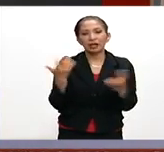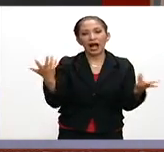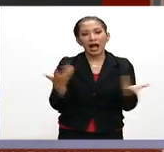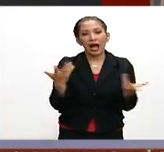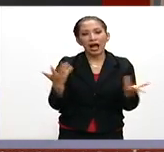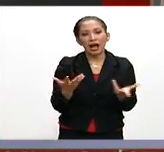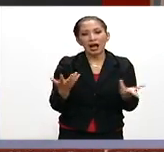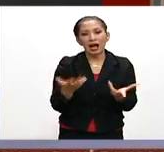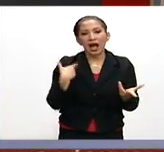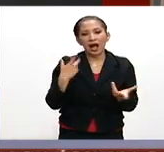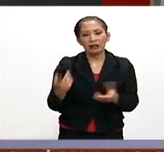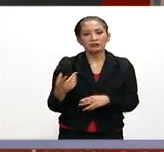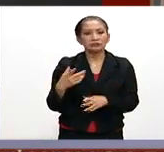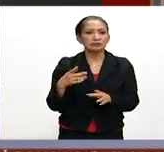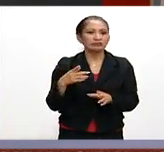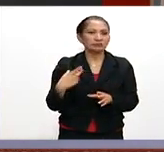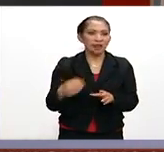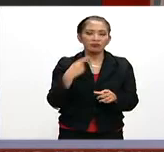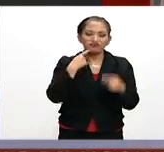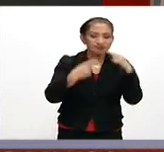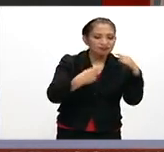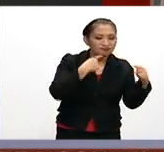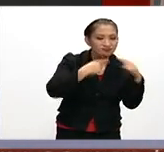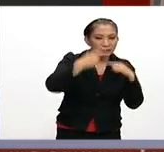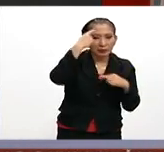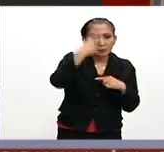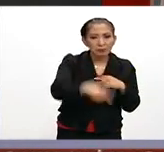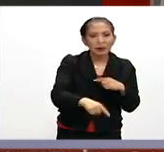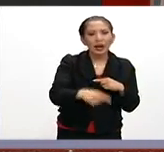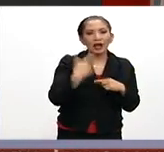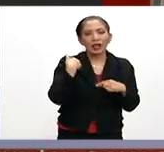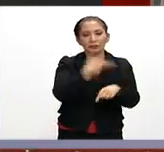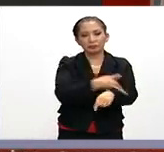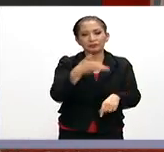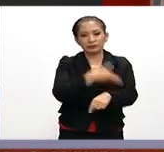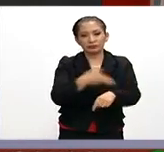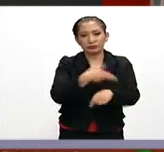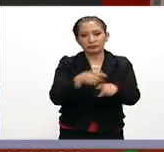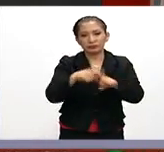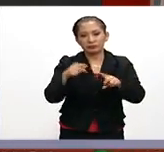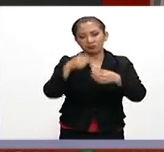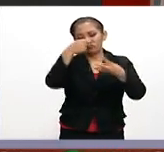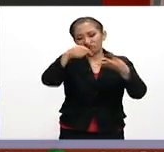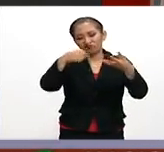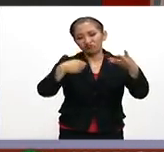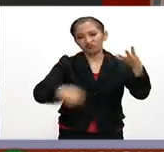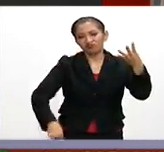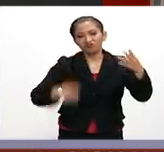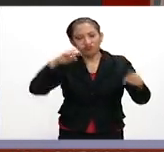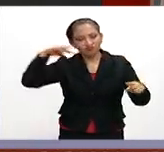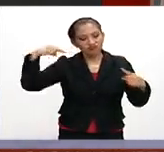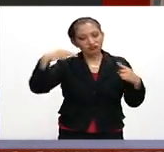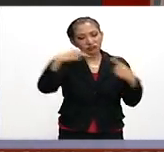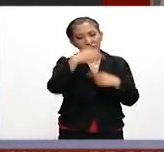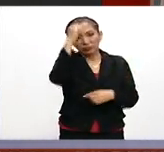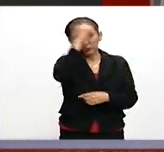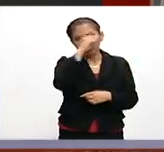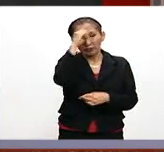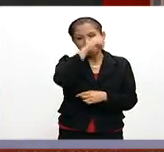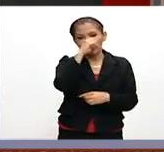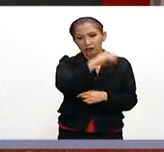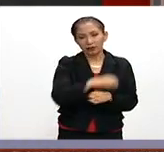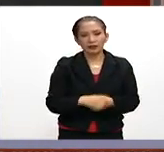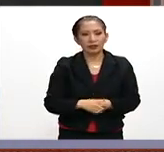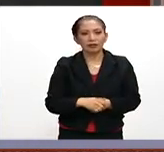lleven a cabo las correspondientes negociaciones para solucionar los distintos puntos de vista y no,